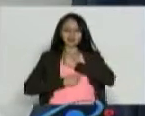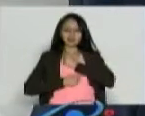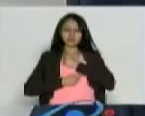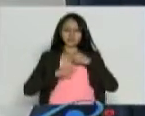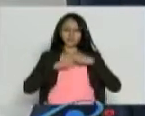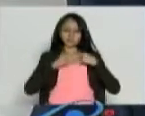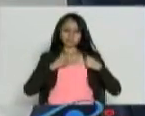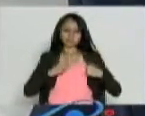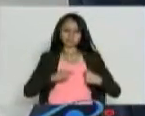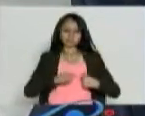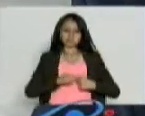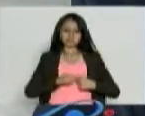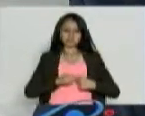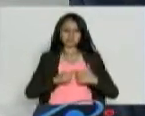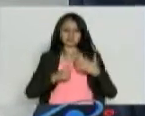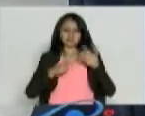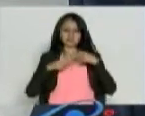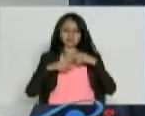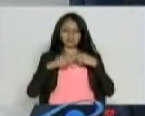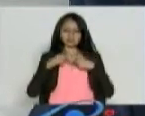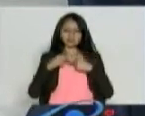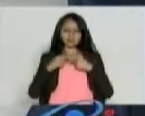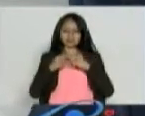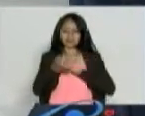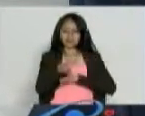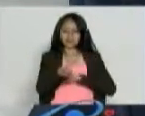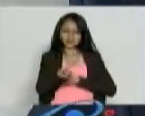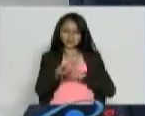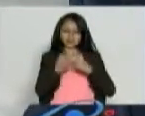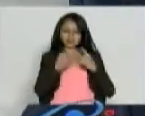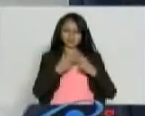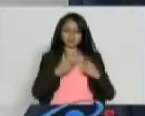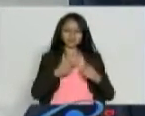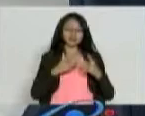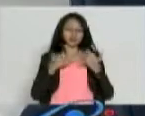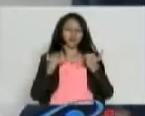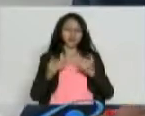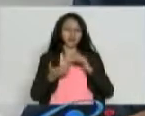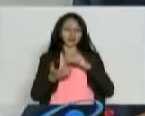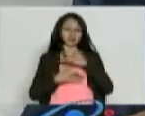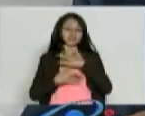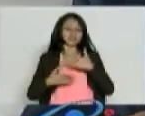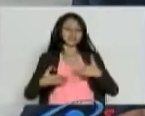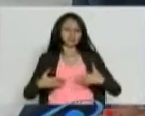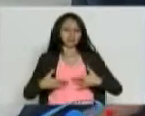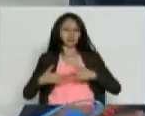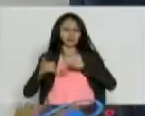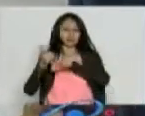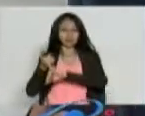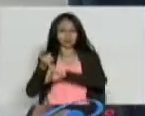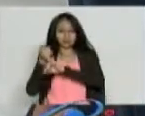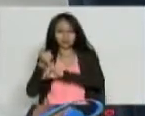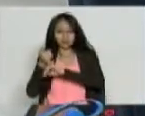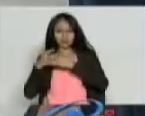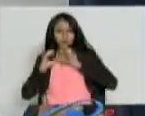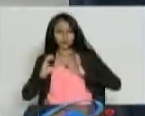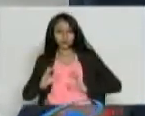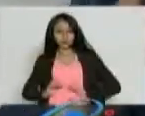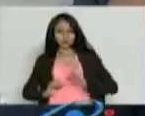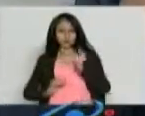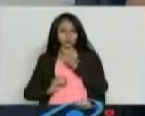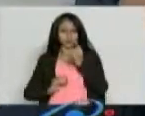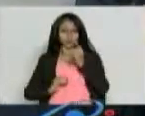la salud del corazón, la salud emocional, la salud que ya no depende de un proceso físico,